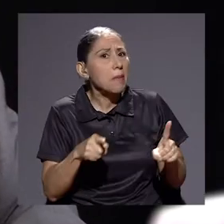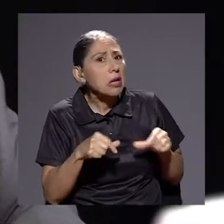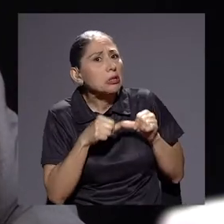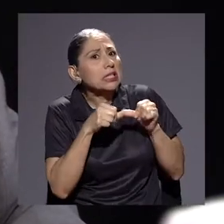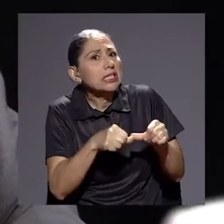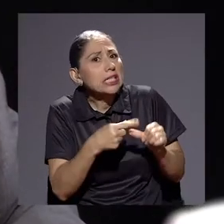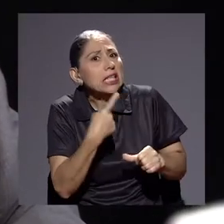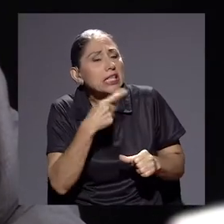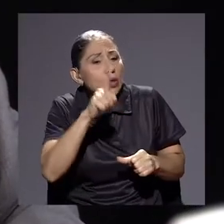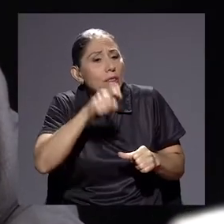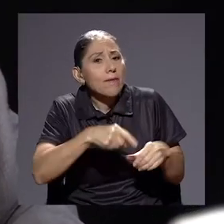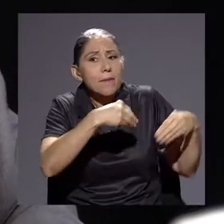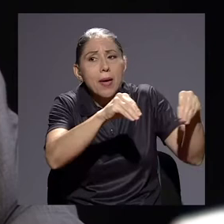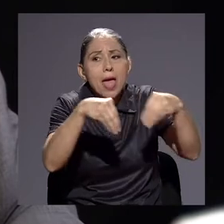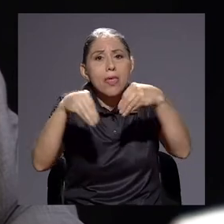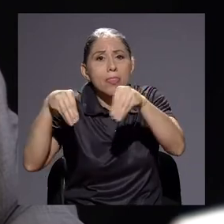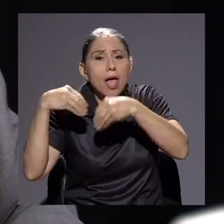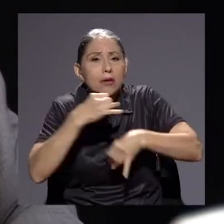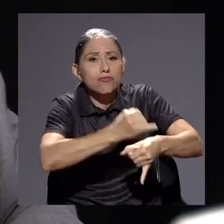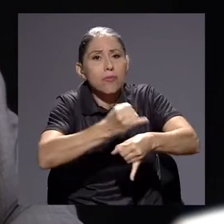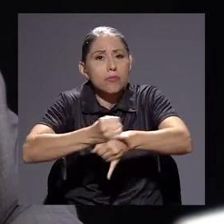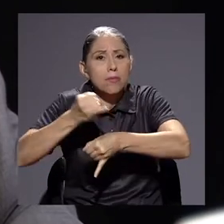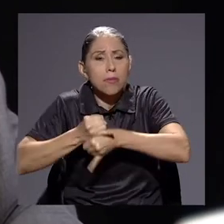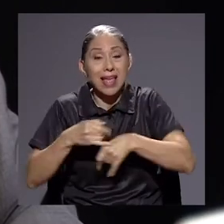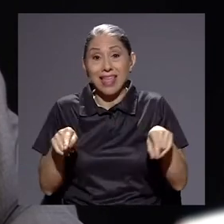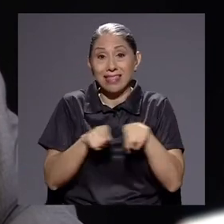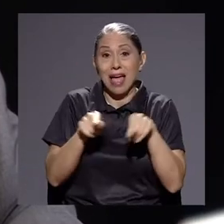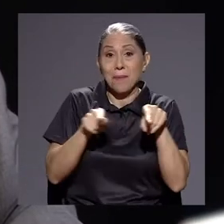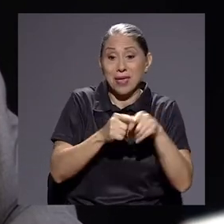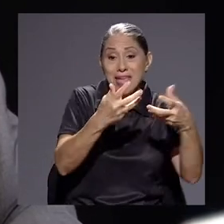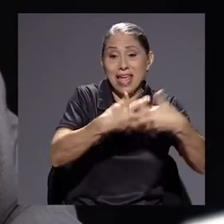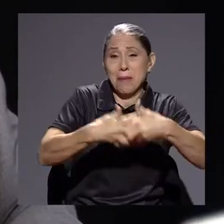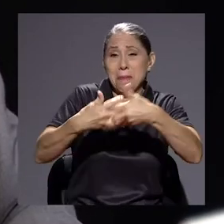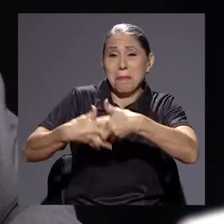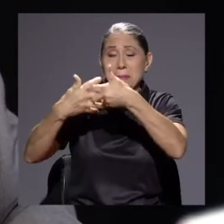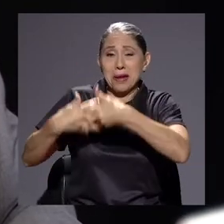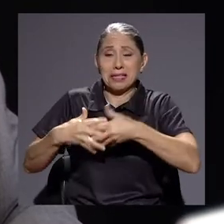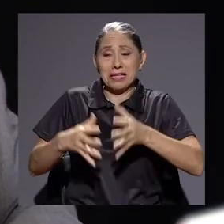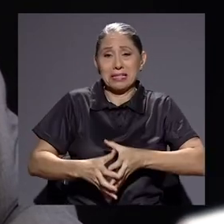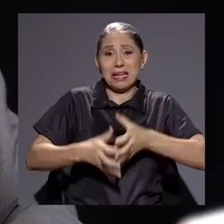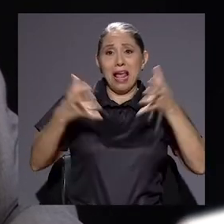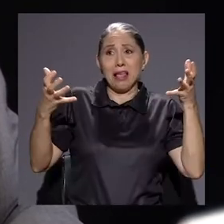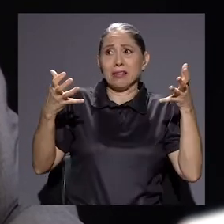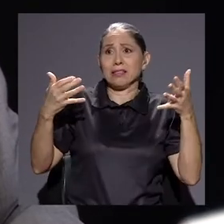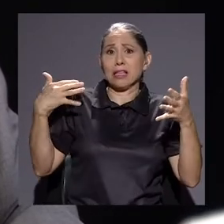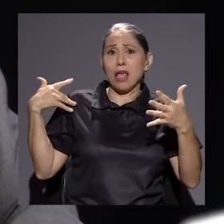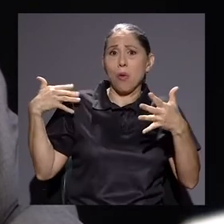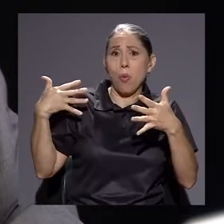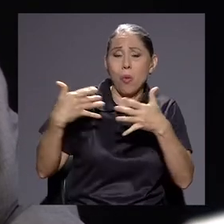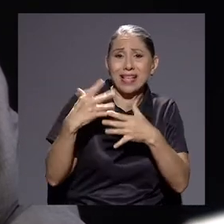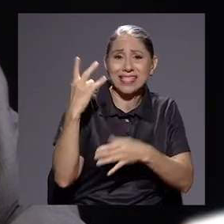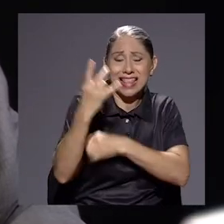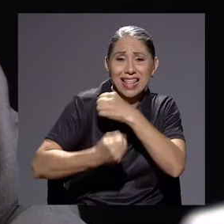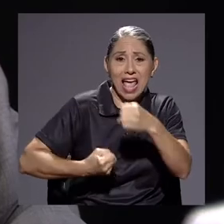vender activos, y por el otro lado, los grandes contribuyentes que por 11 años, 7 años reportan cero